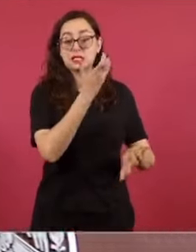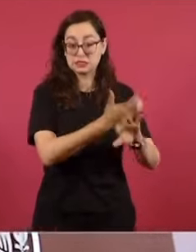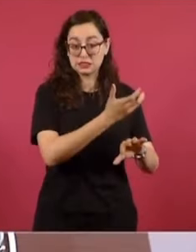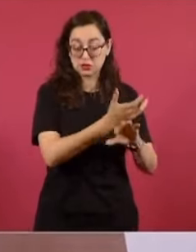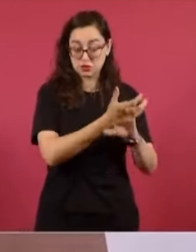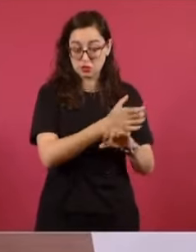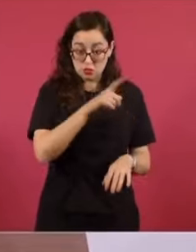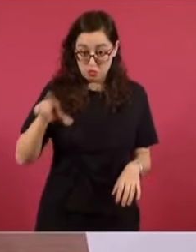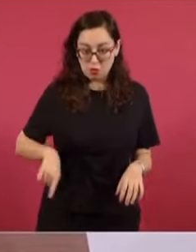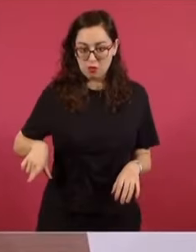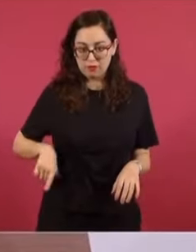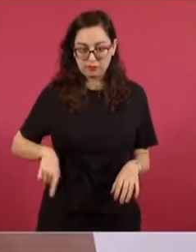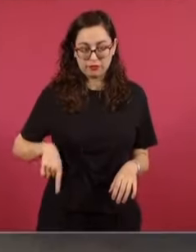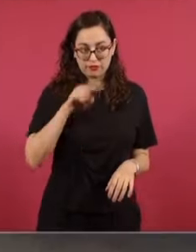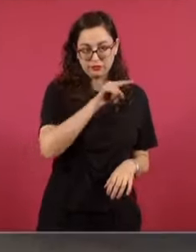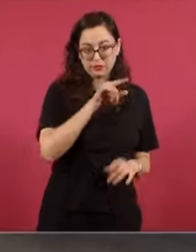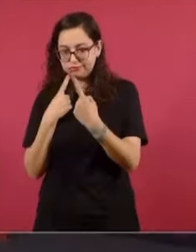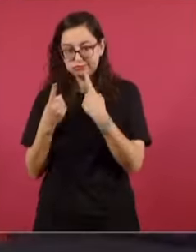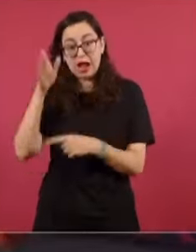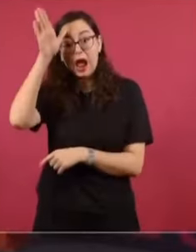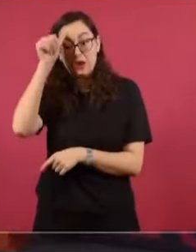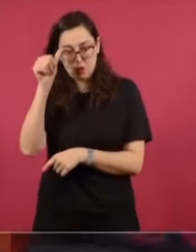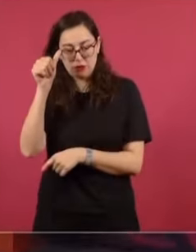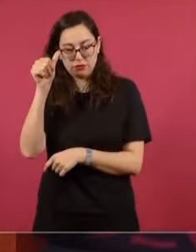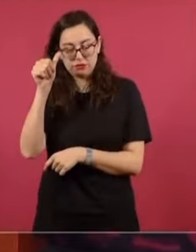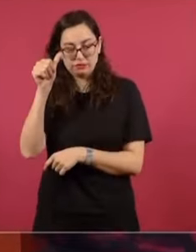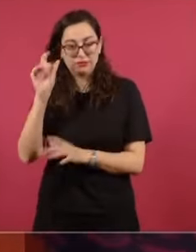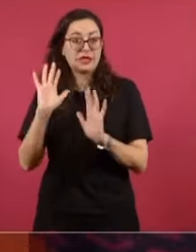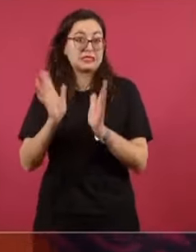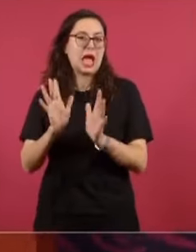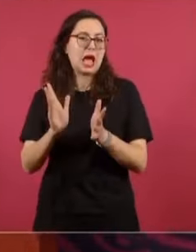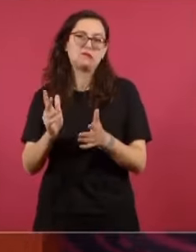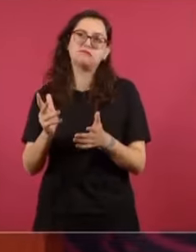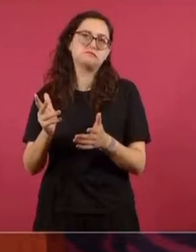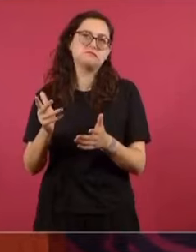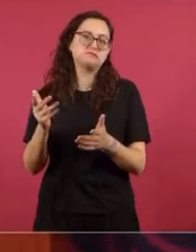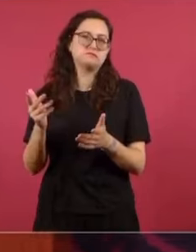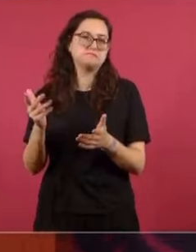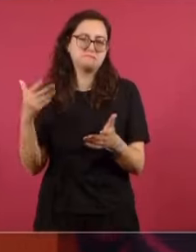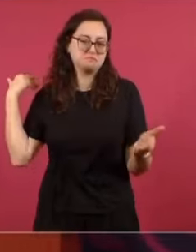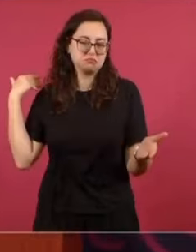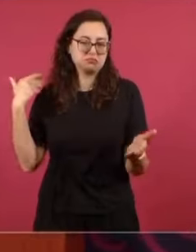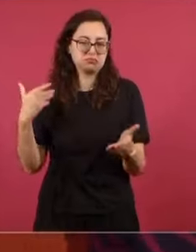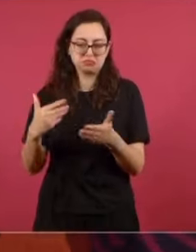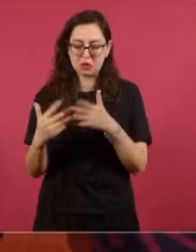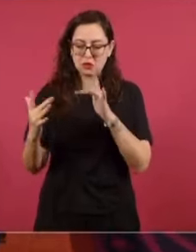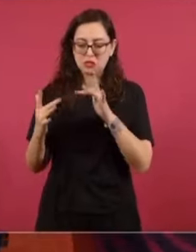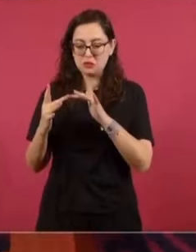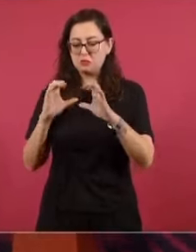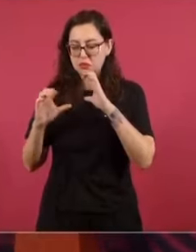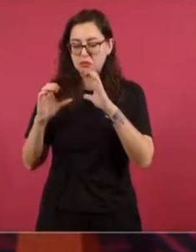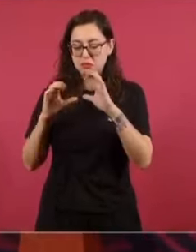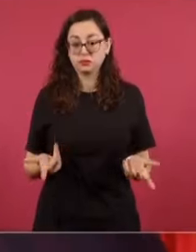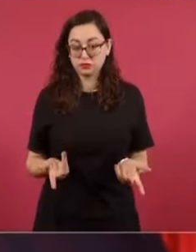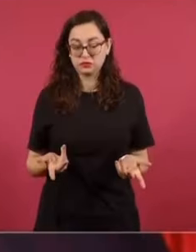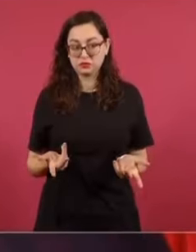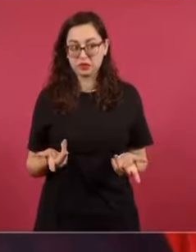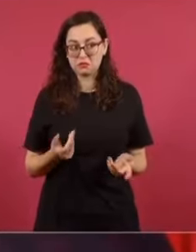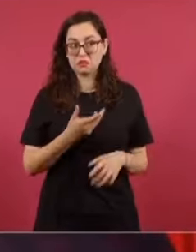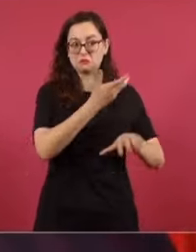Guzmán López, que venían manteniendo comunicación para un posible acuerdo,